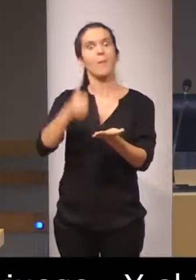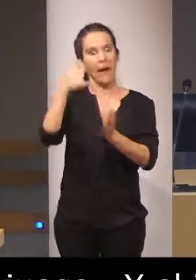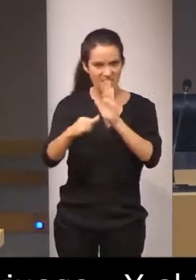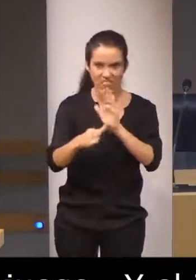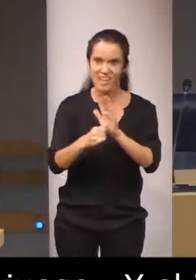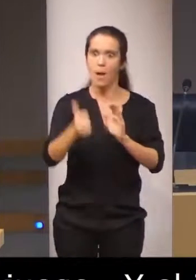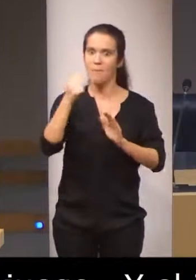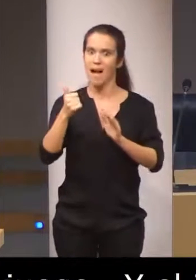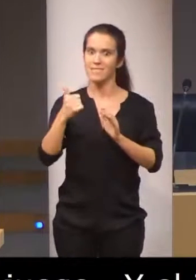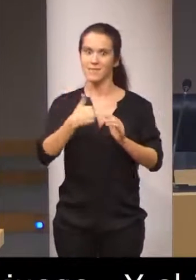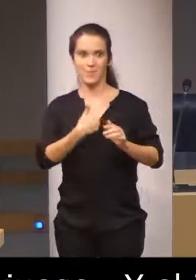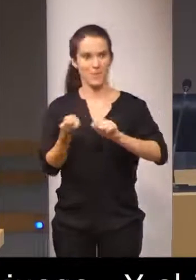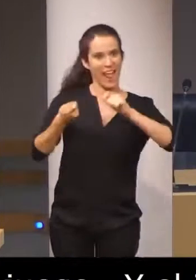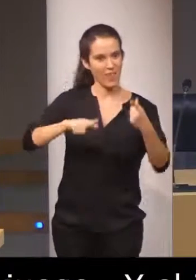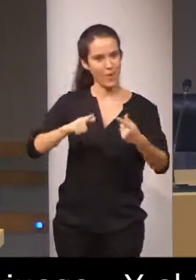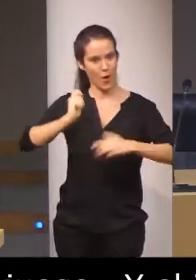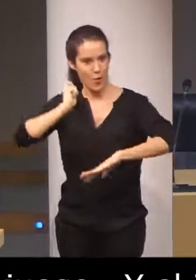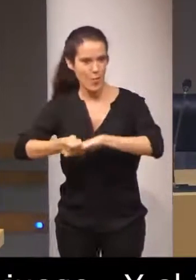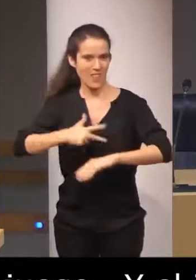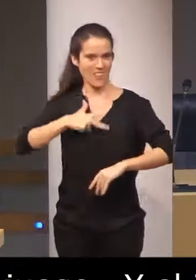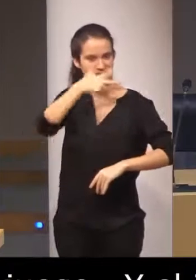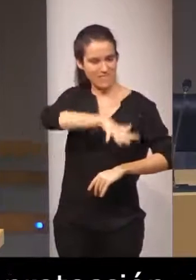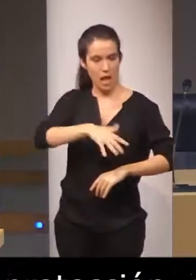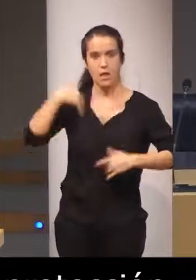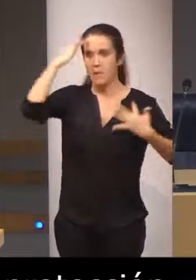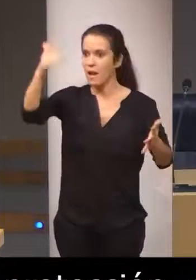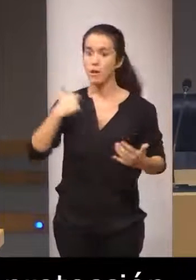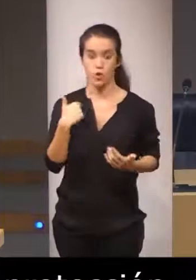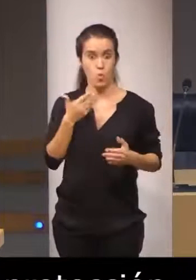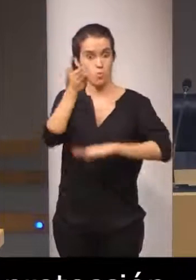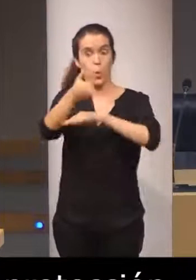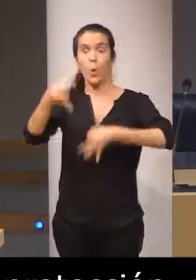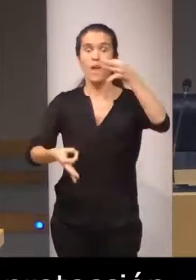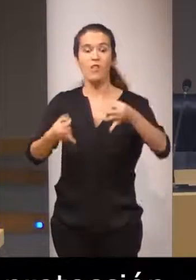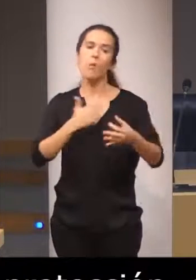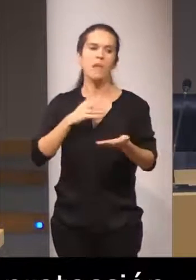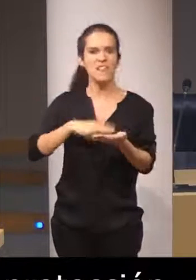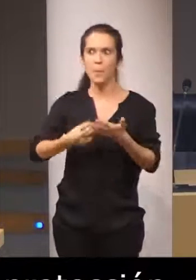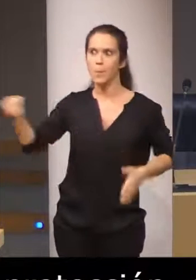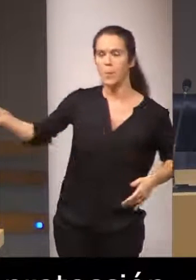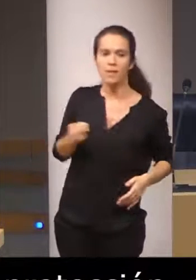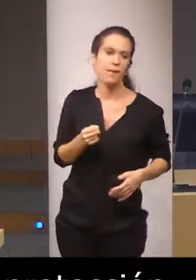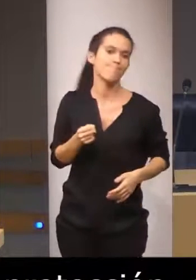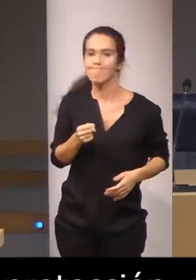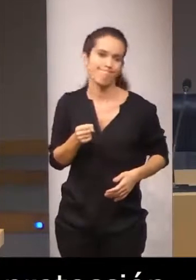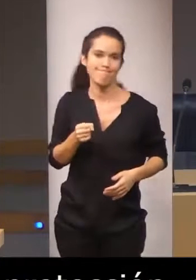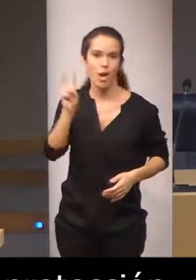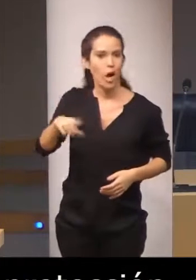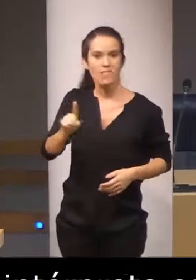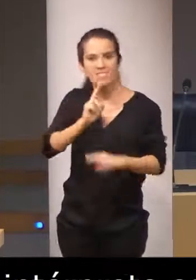al abogado. Si yo voy a un juicio y me llevo mi intérprete, eso no es un intérprete, es un mediador.